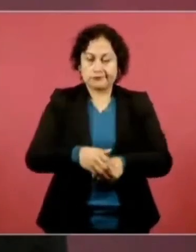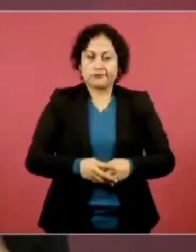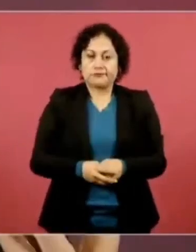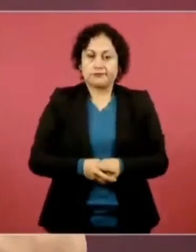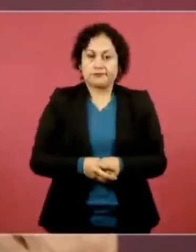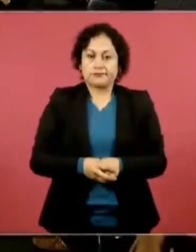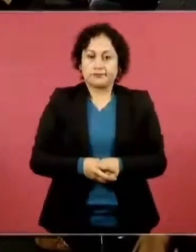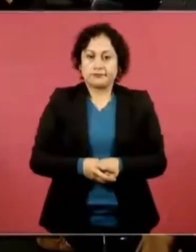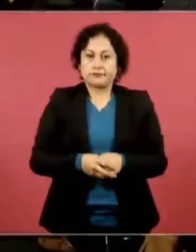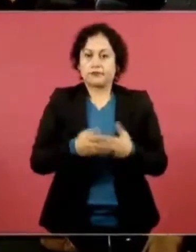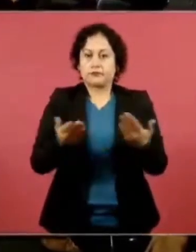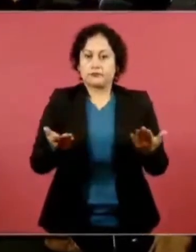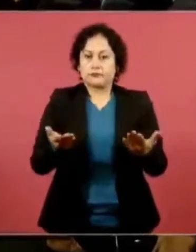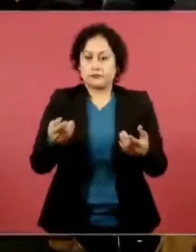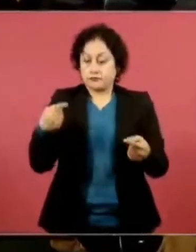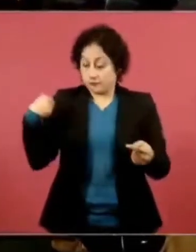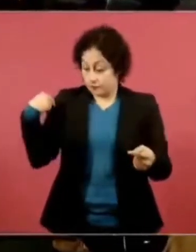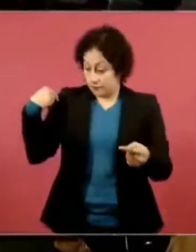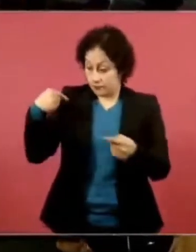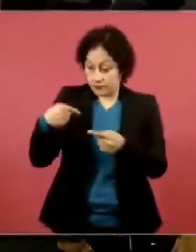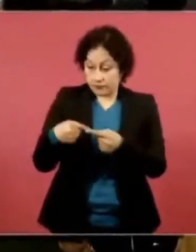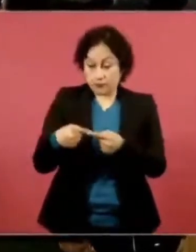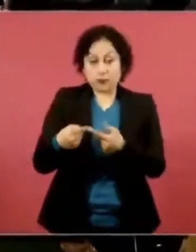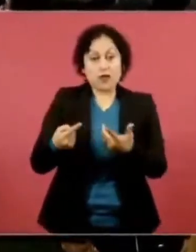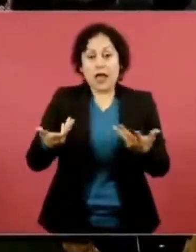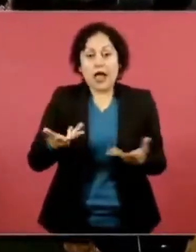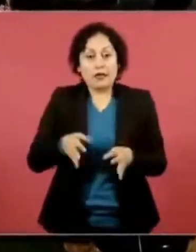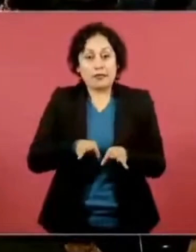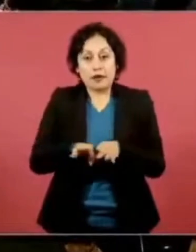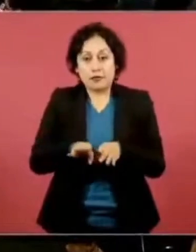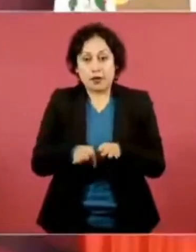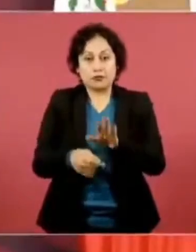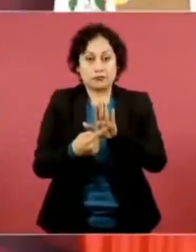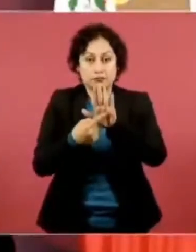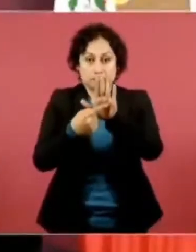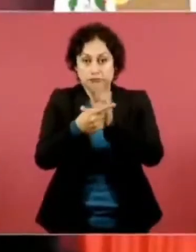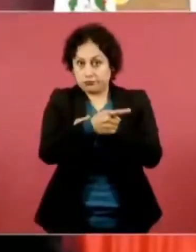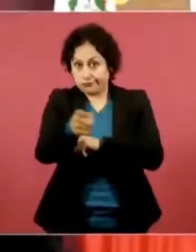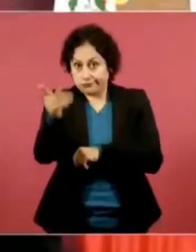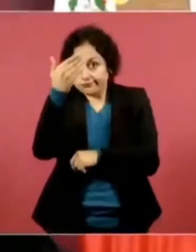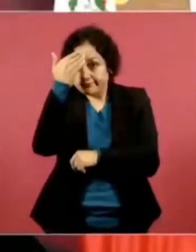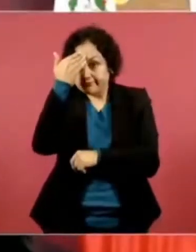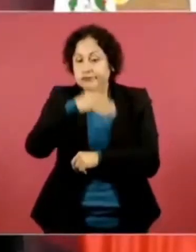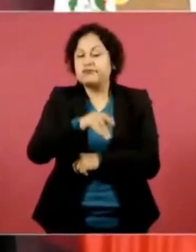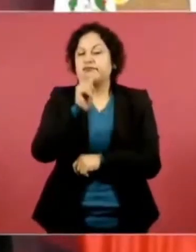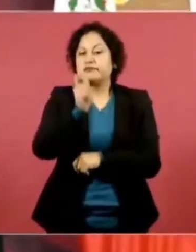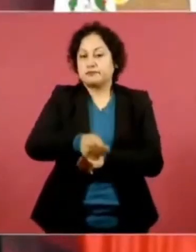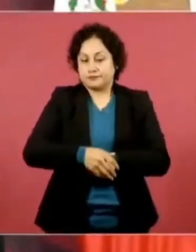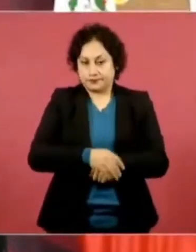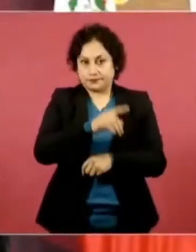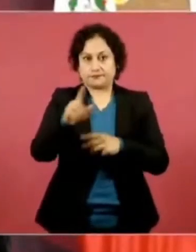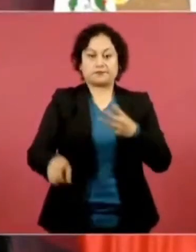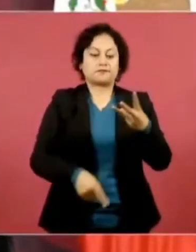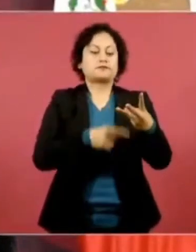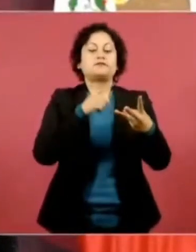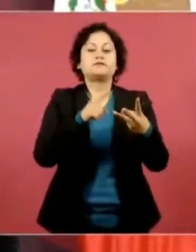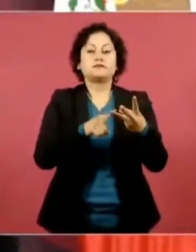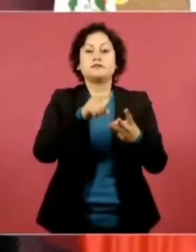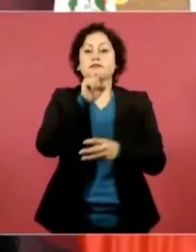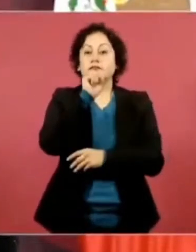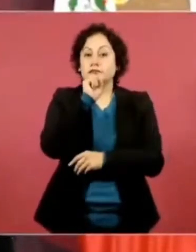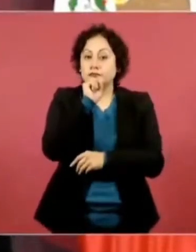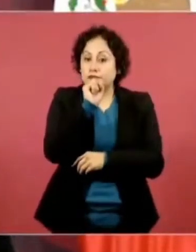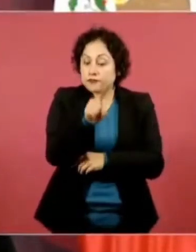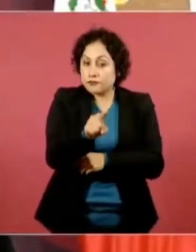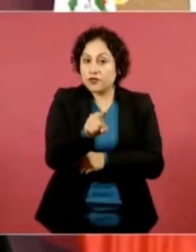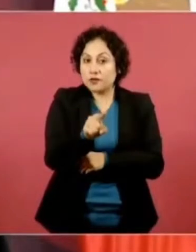Que conozcan el trabajo que se está haciendo. Y por último, vamos a informar sobre el salvamento